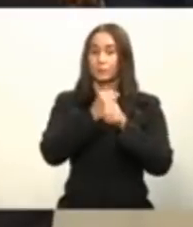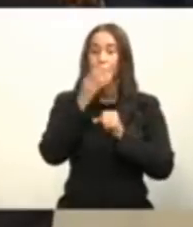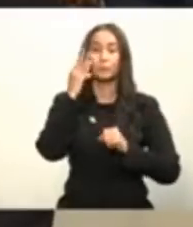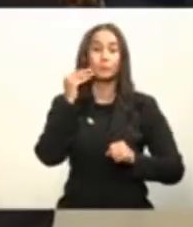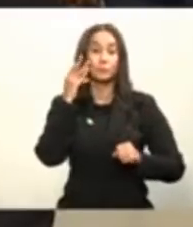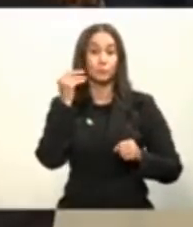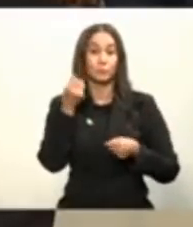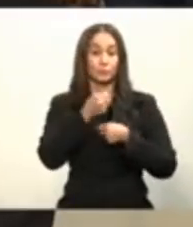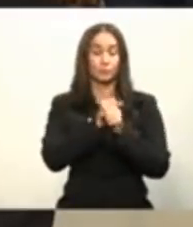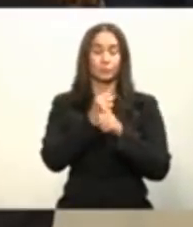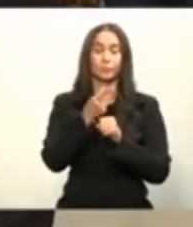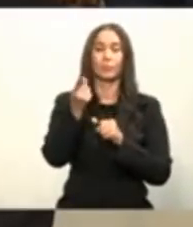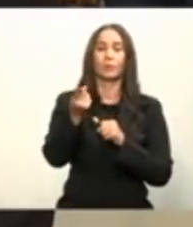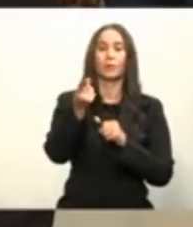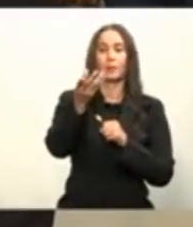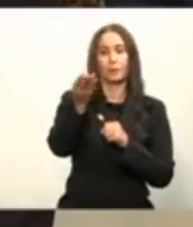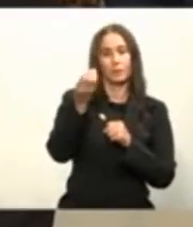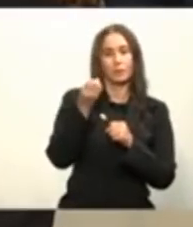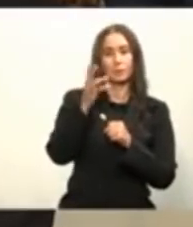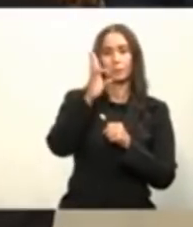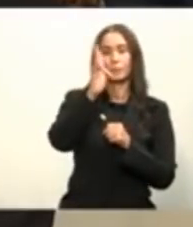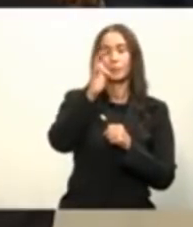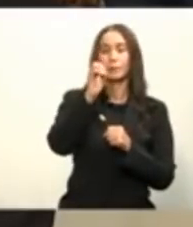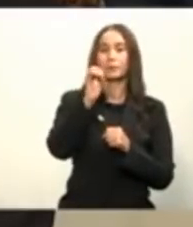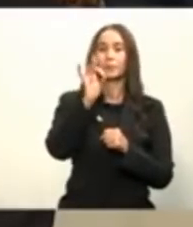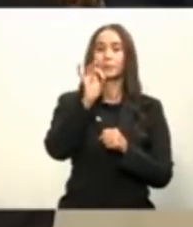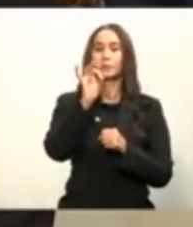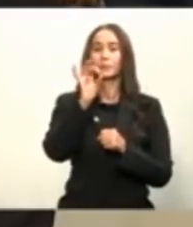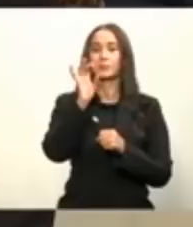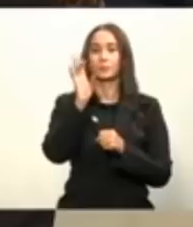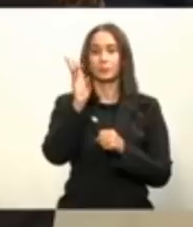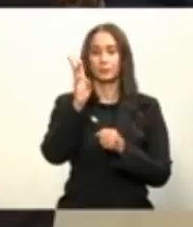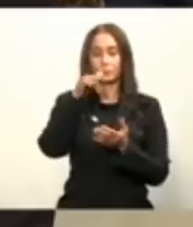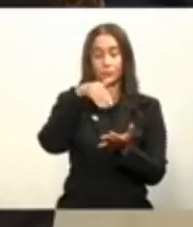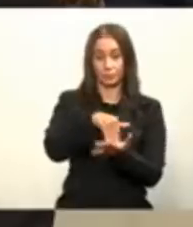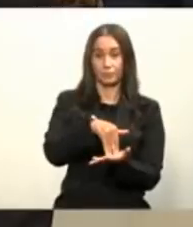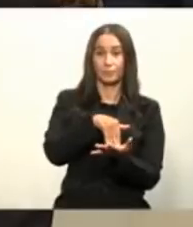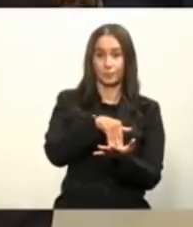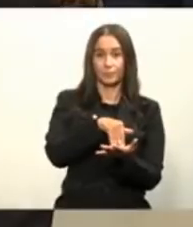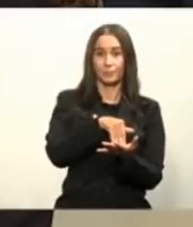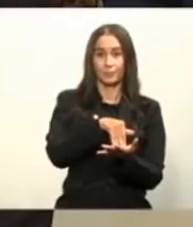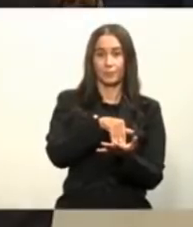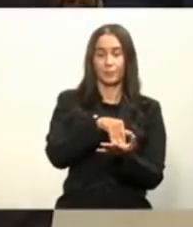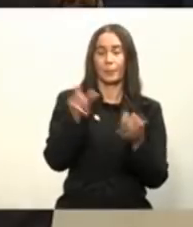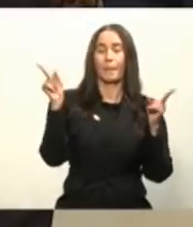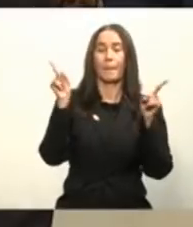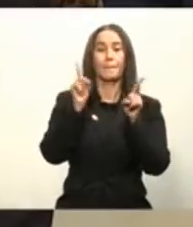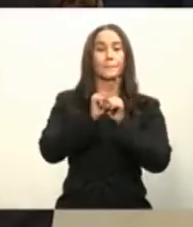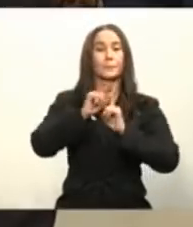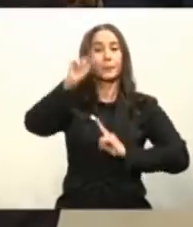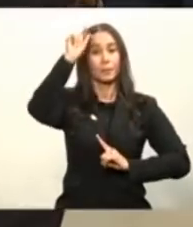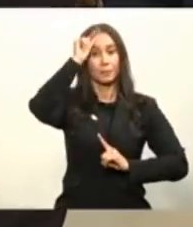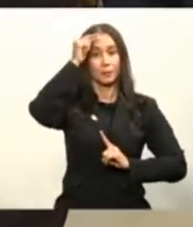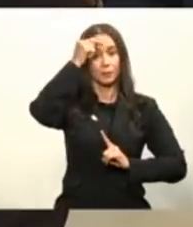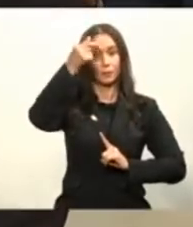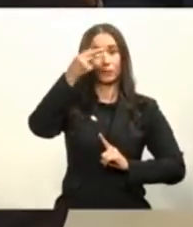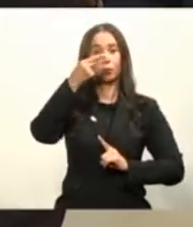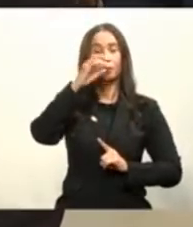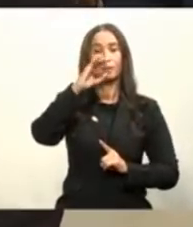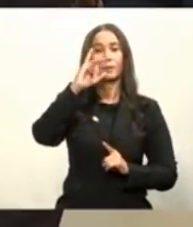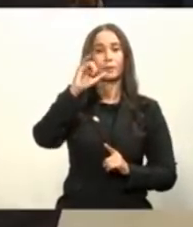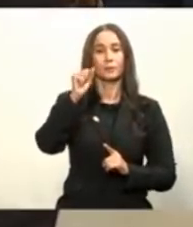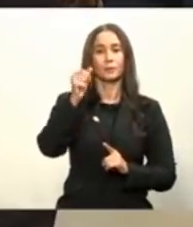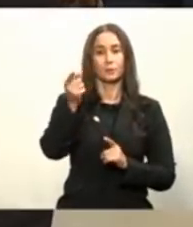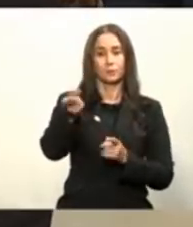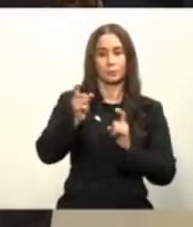vacunas y adquirimos 768 mil y también el gobierno chino nos donó 55